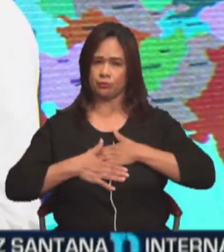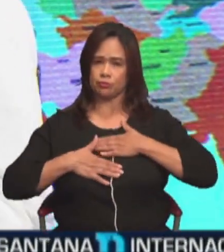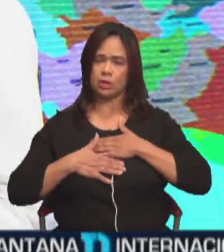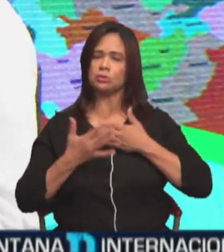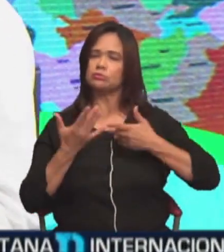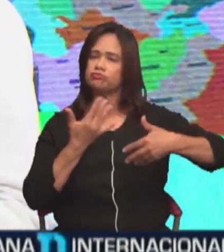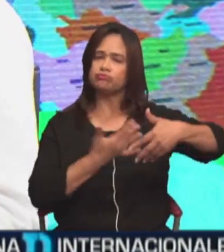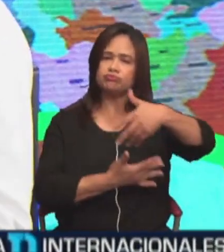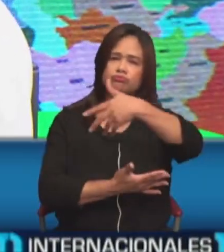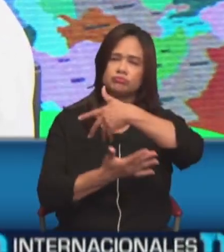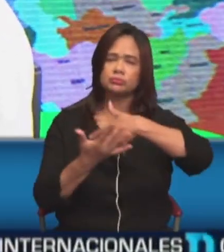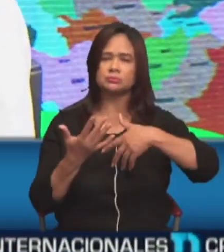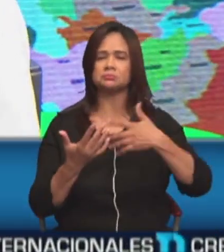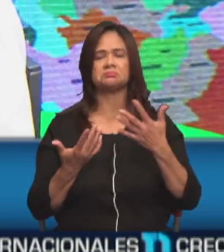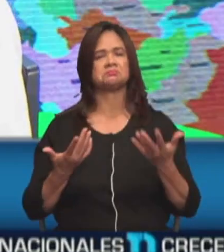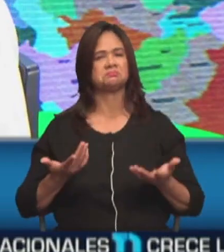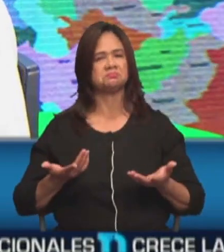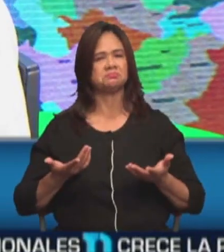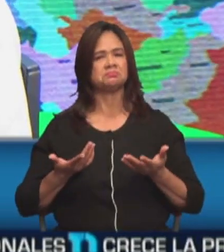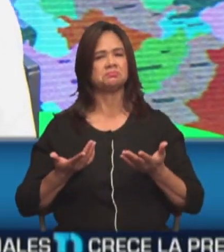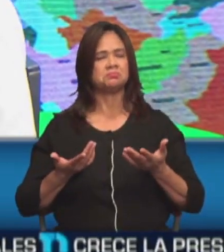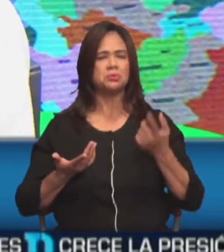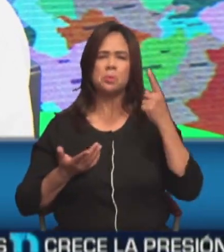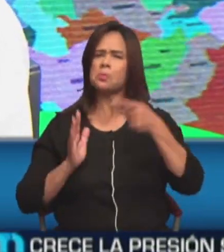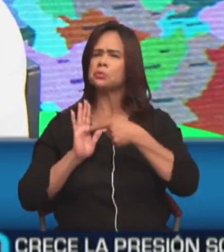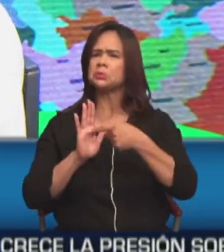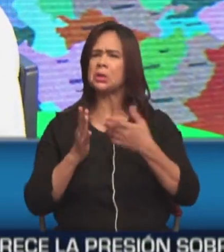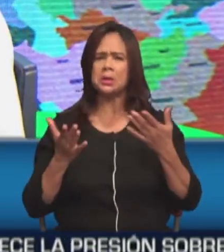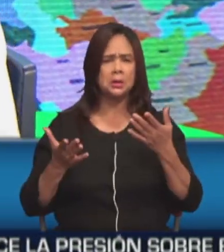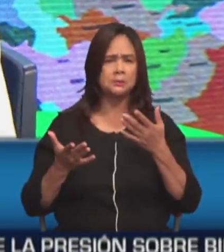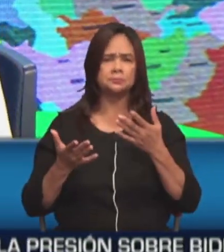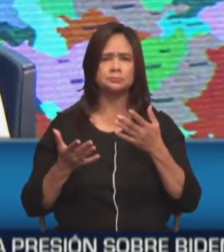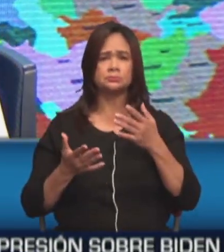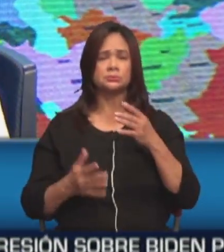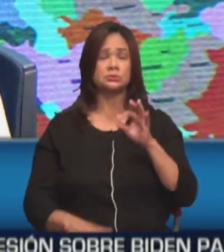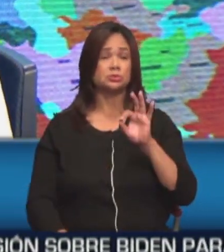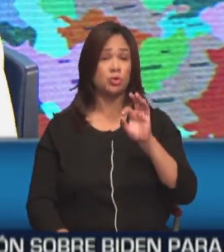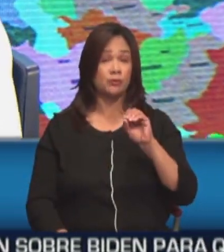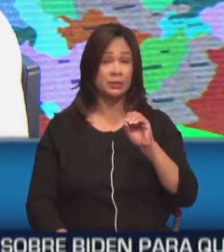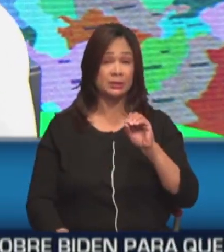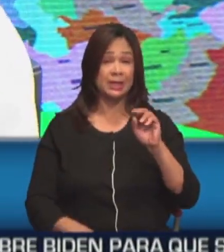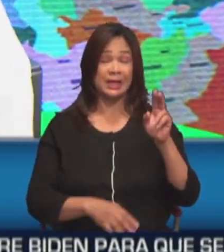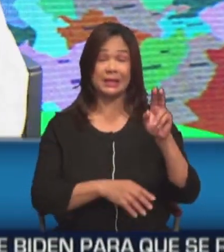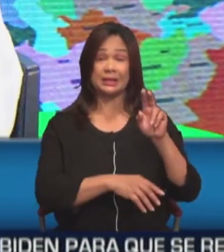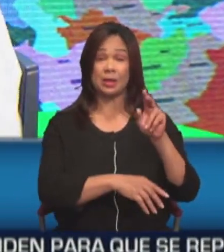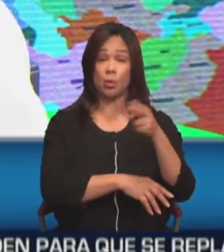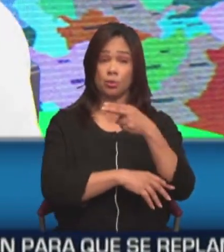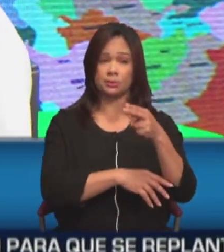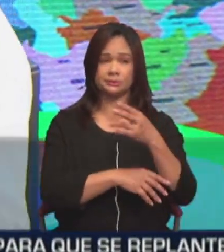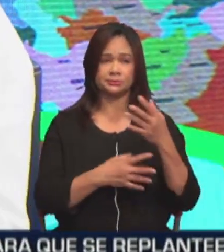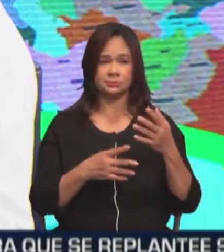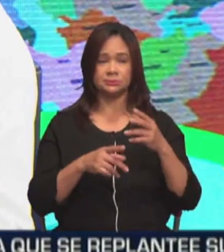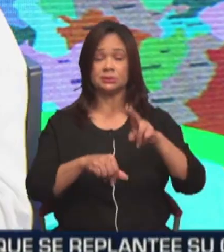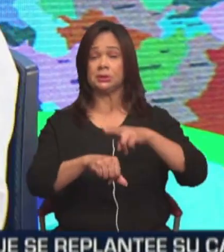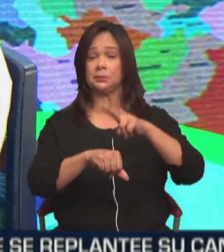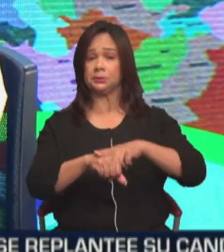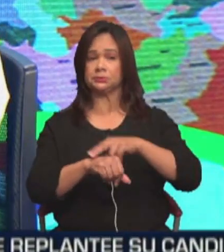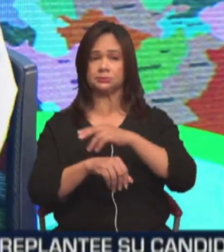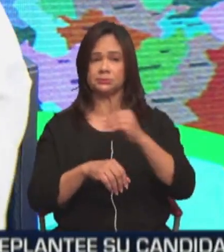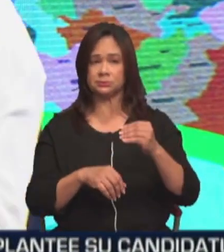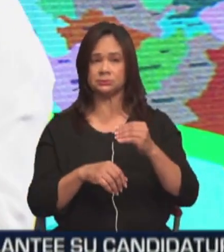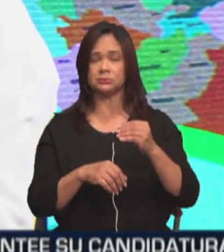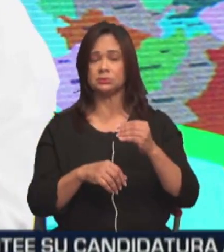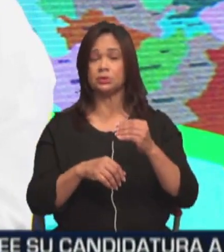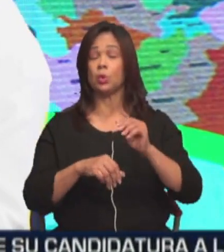porque si no de lo contrario, ¿qué recomendamos? Y tenemos unos veintitantas mil habitaciones hoteleras a nivel nacional y lo que